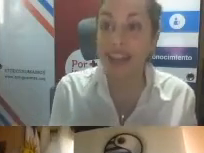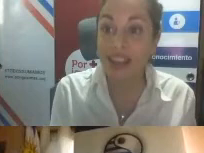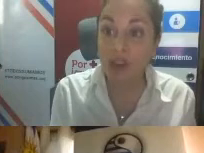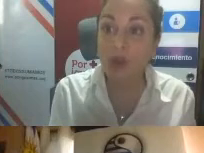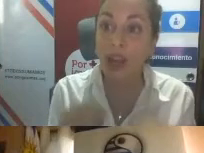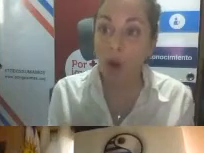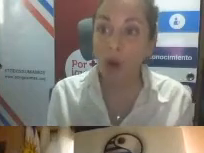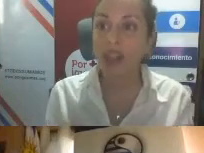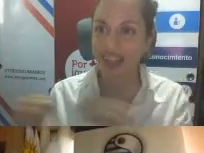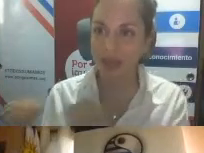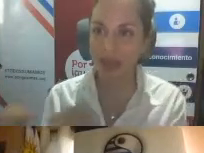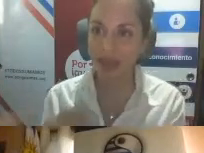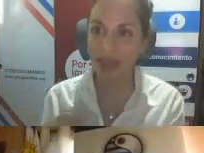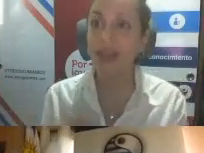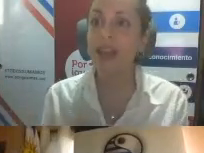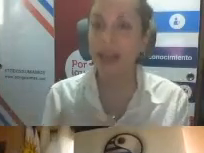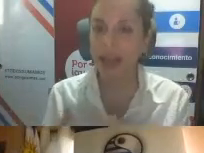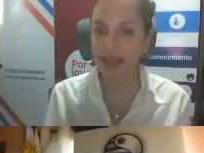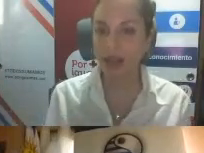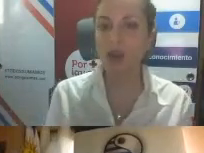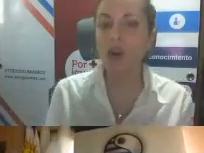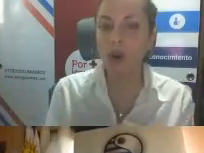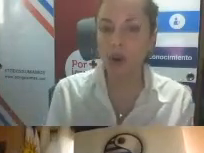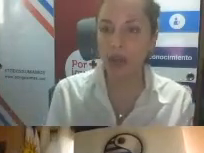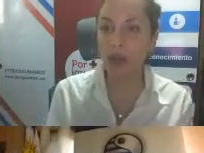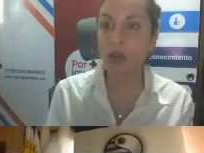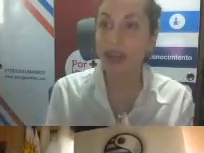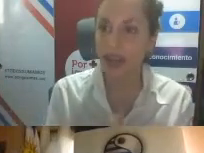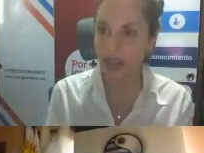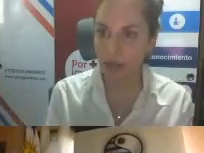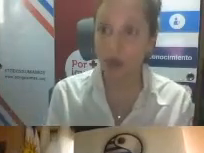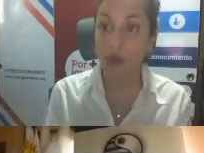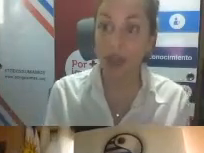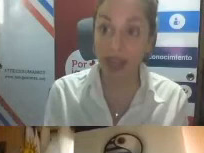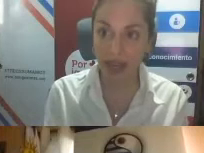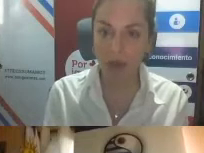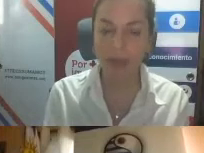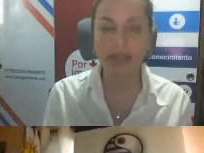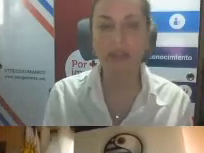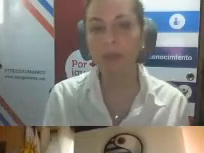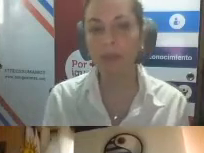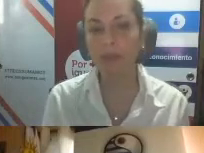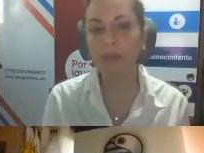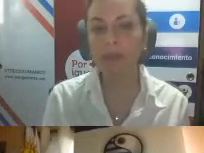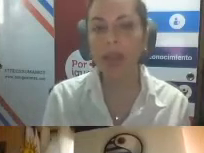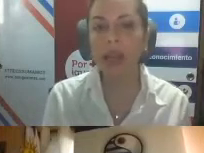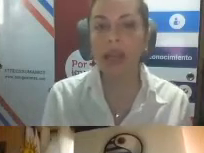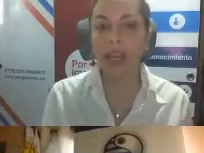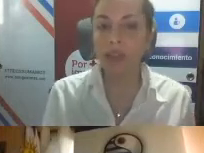usar personas con discapacidad, que es el término correcto y legitimado desde la Convención.